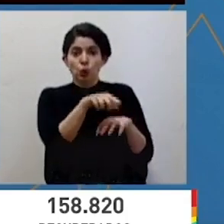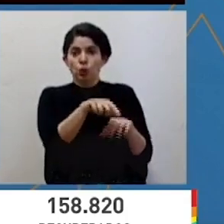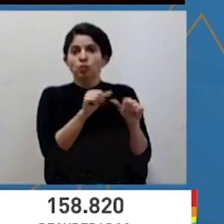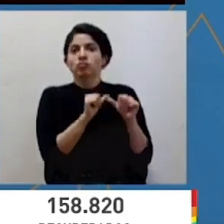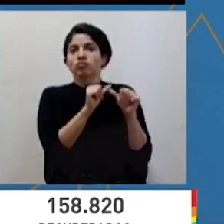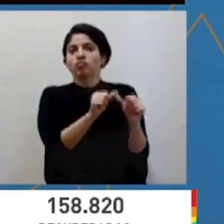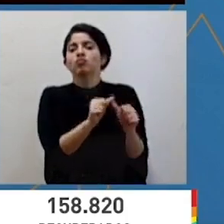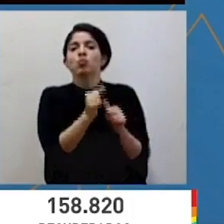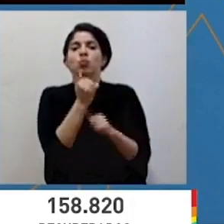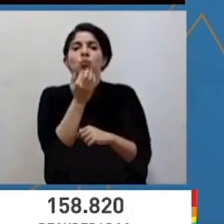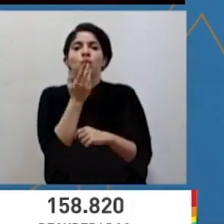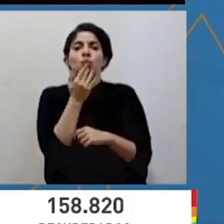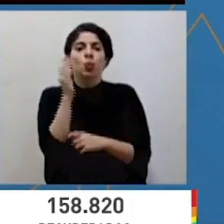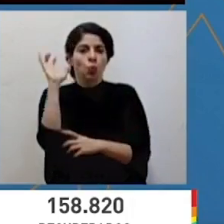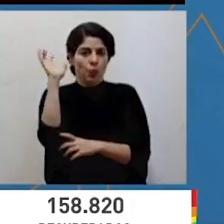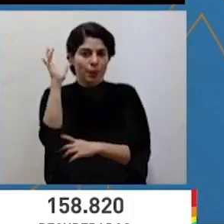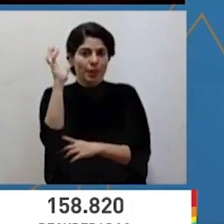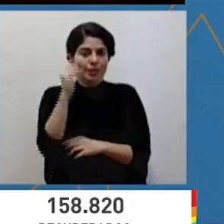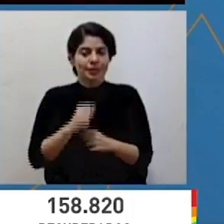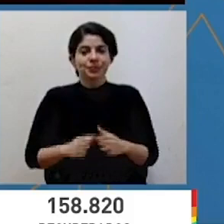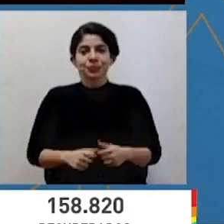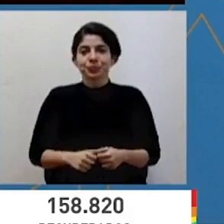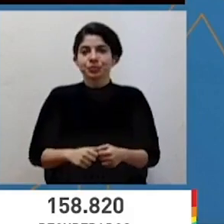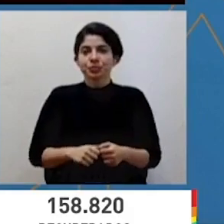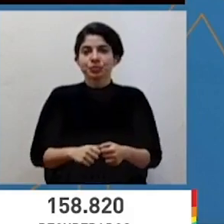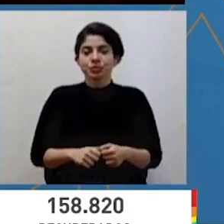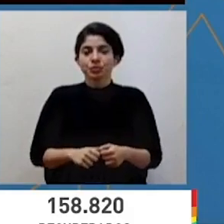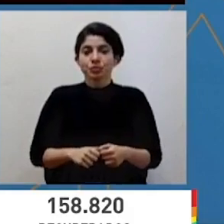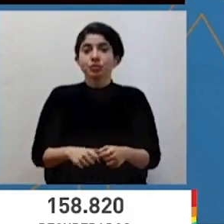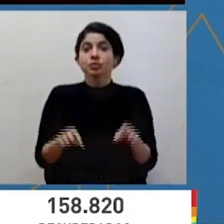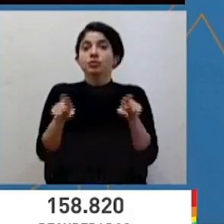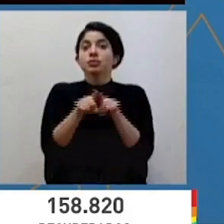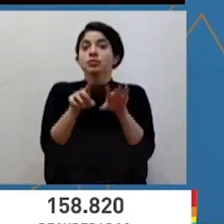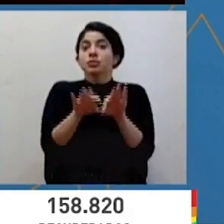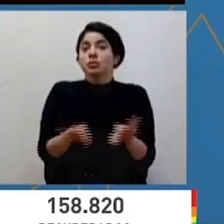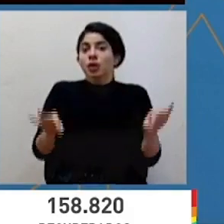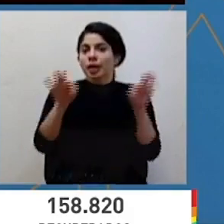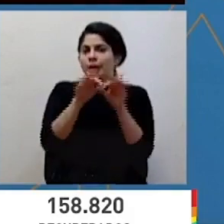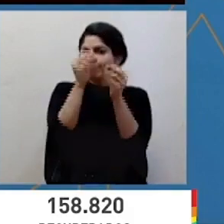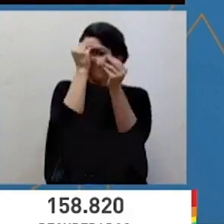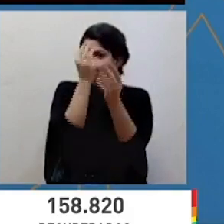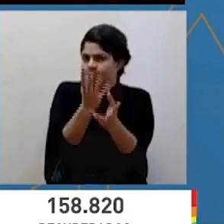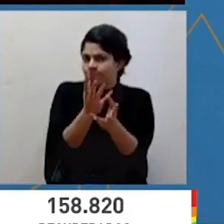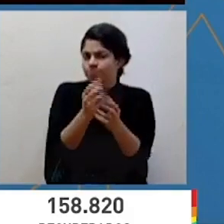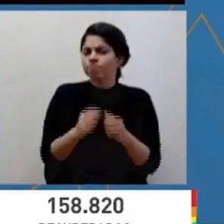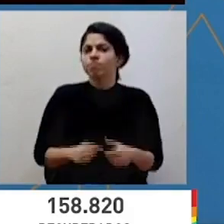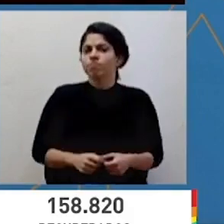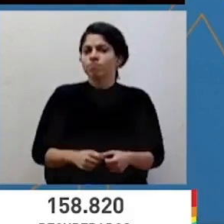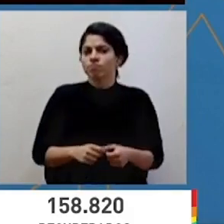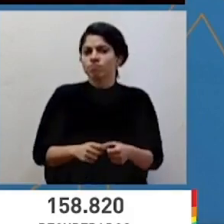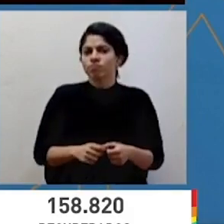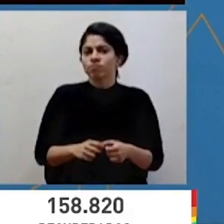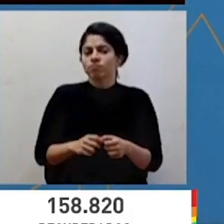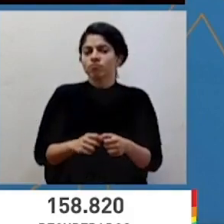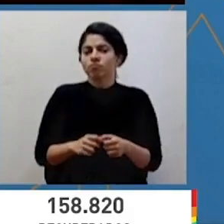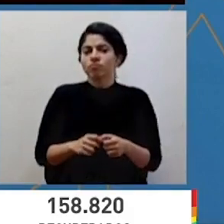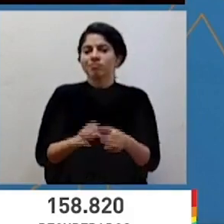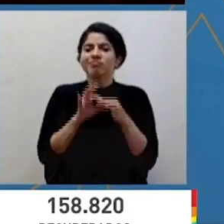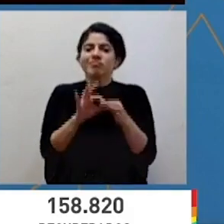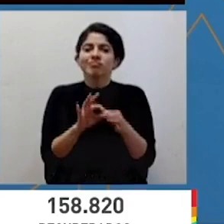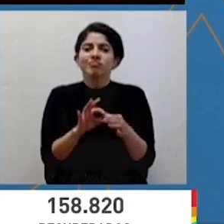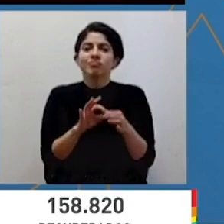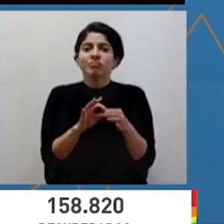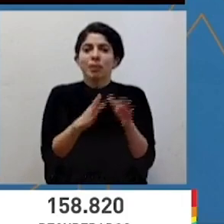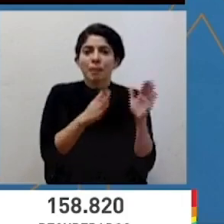permanecen en alerta amarilla. Es también importante mencionar, para efectos de los planes